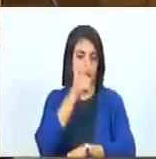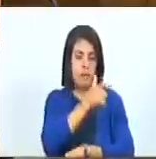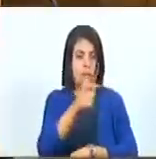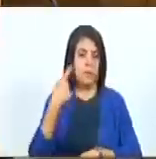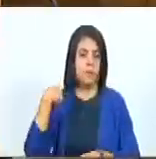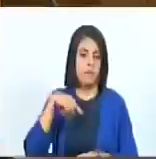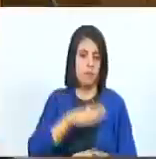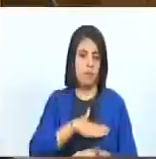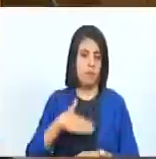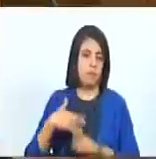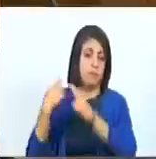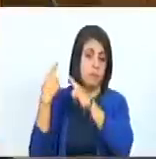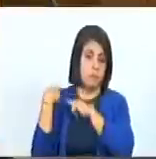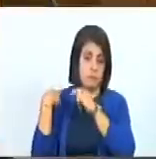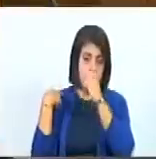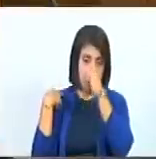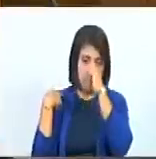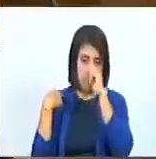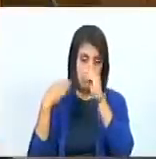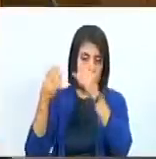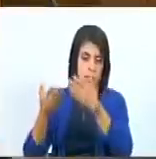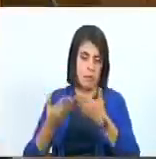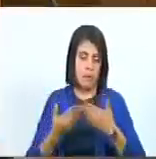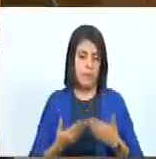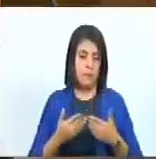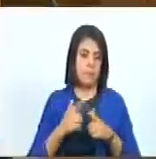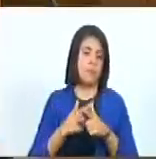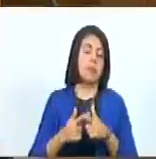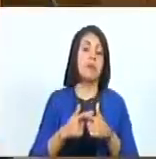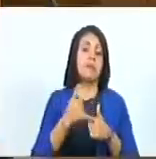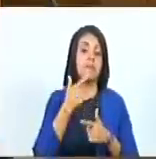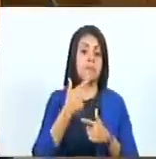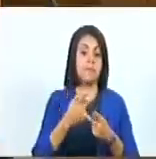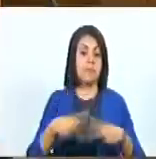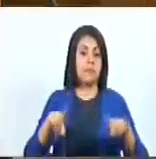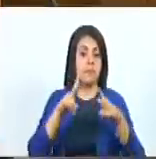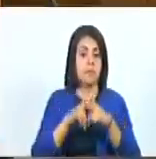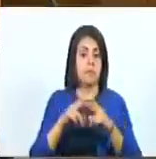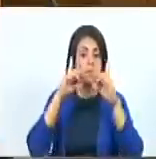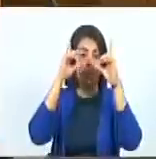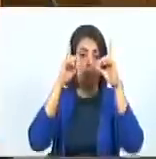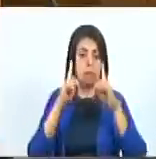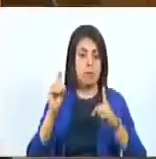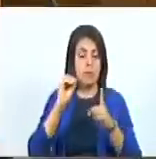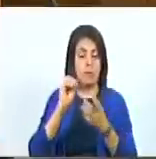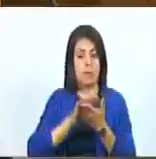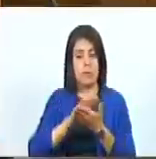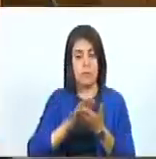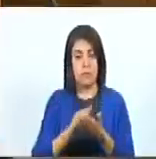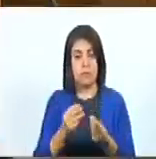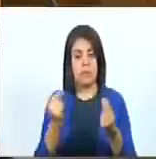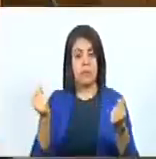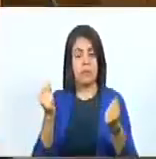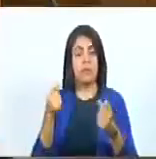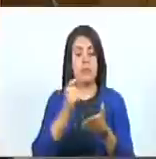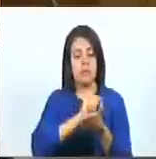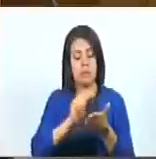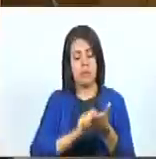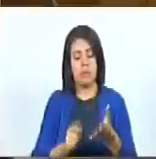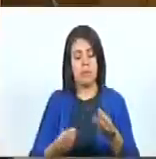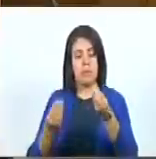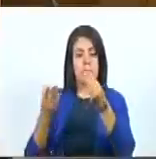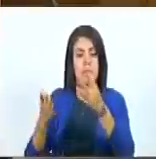quienes tendrán la responsabilidad de recibir, tramitar, valorar, decidir o resolver lo interpuesto.